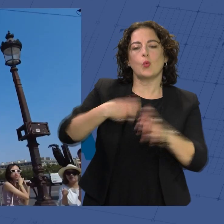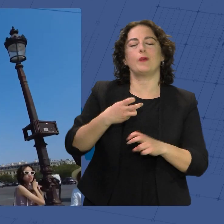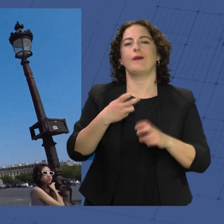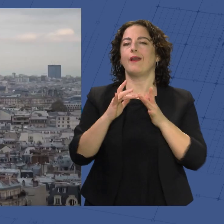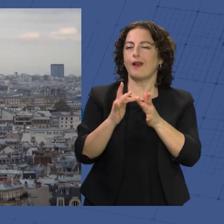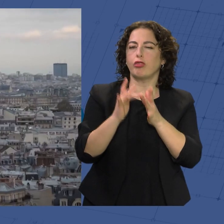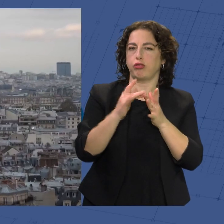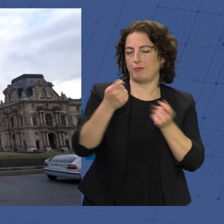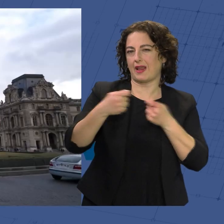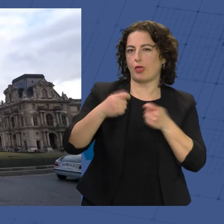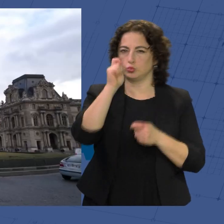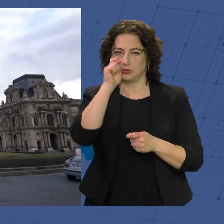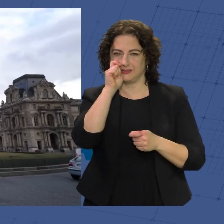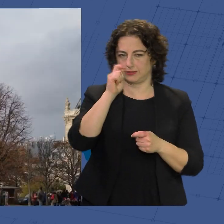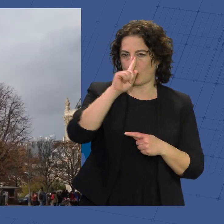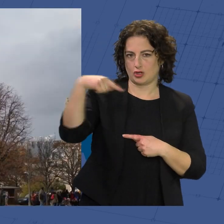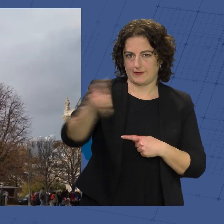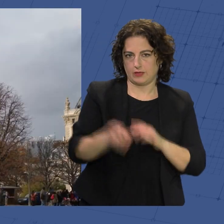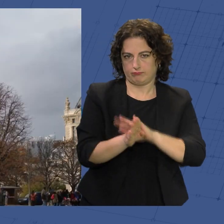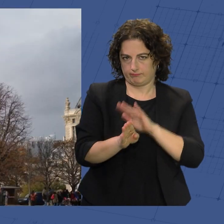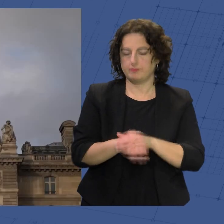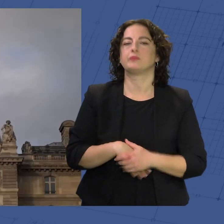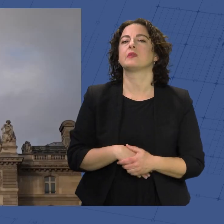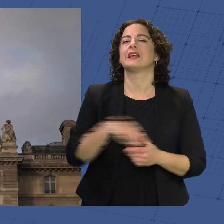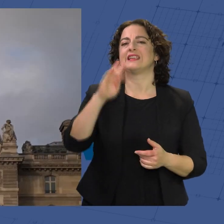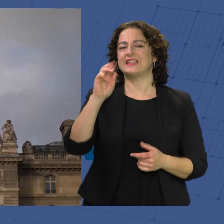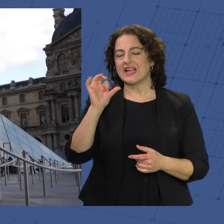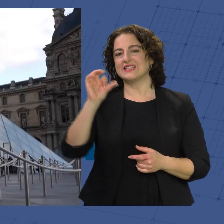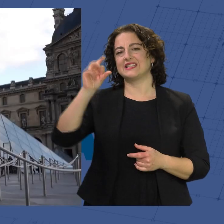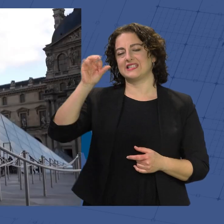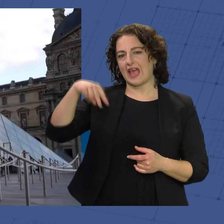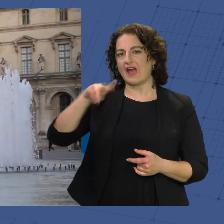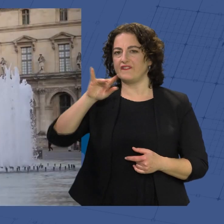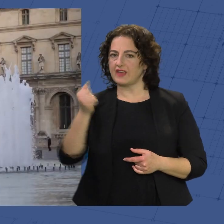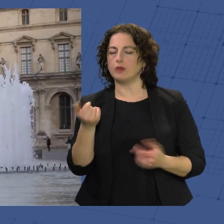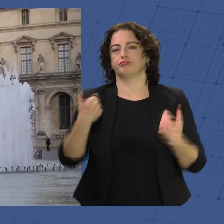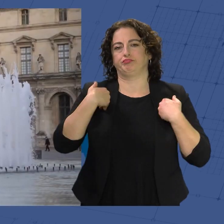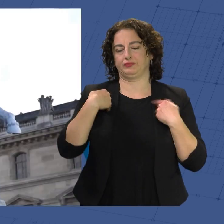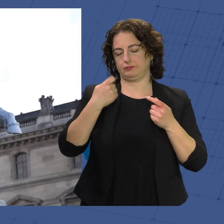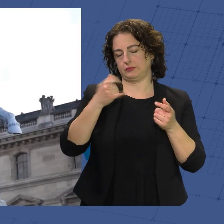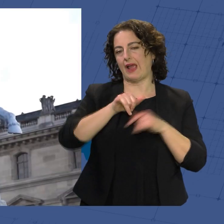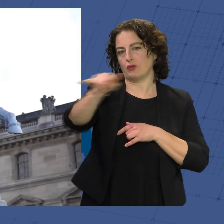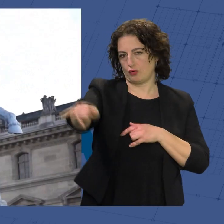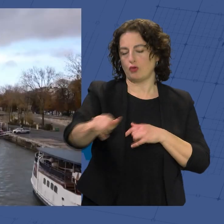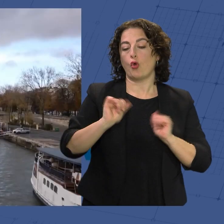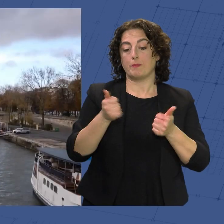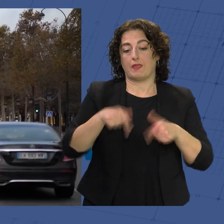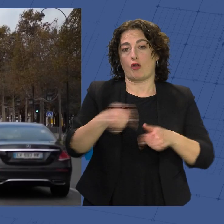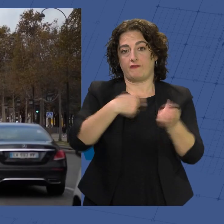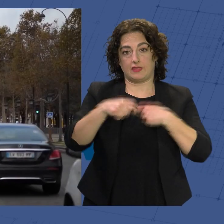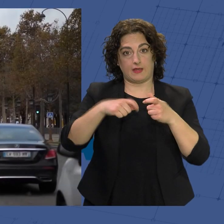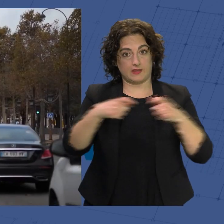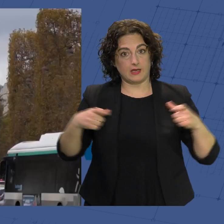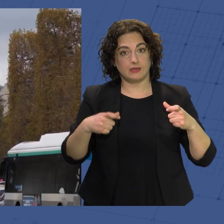ambos mercados turísticos a lo largo del próximo año. Transavia, compañía encargada de esta conexión aérea, pone hoy a la venta los billetes de este vuelo que se